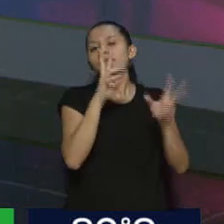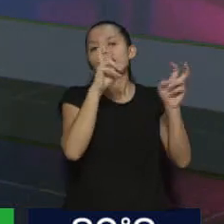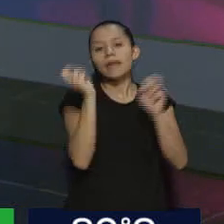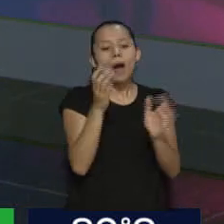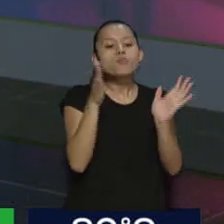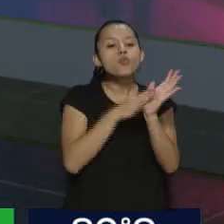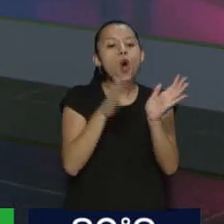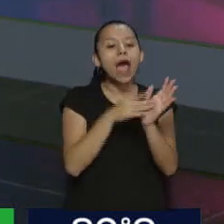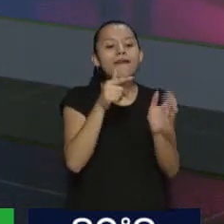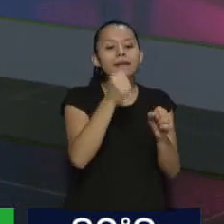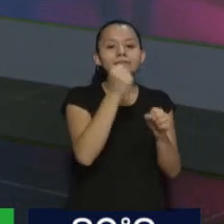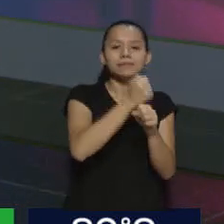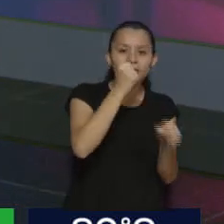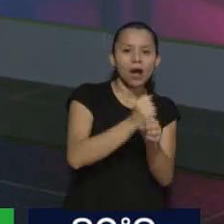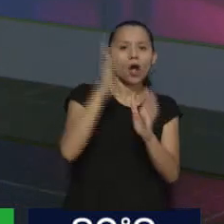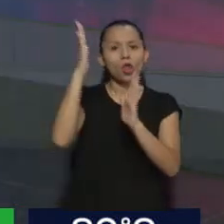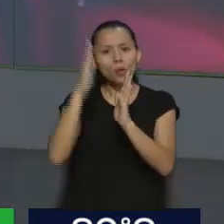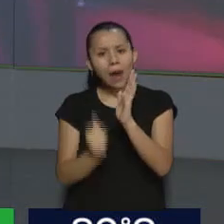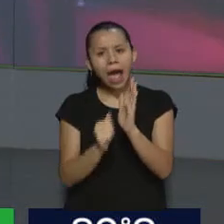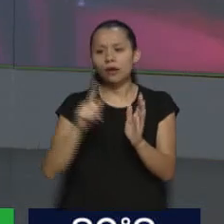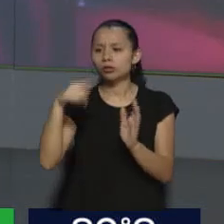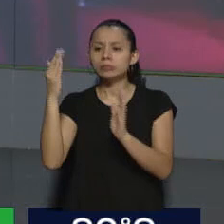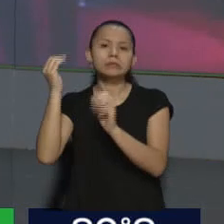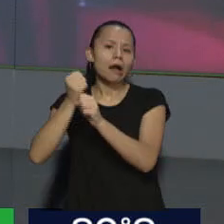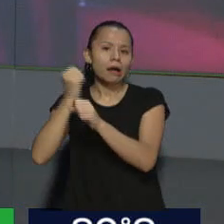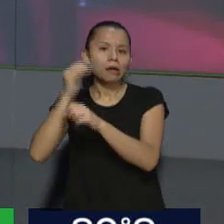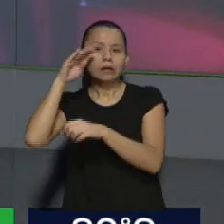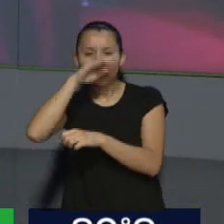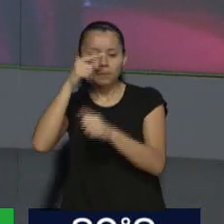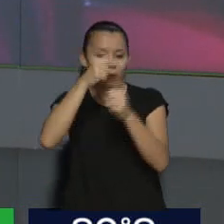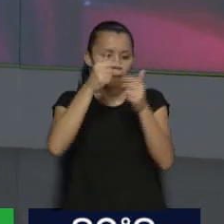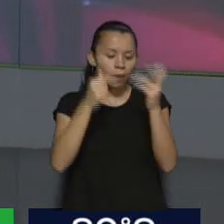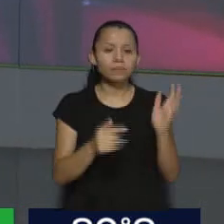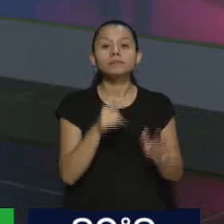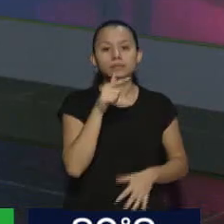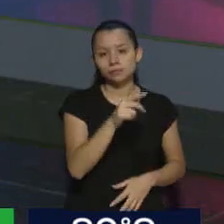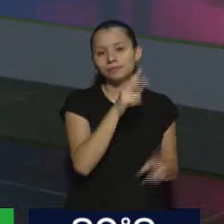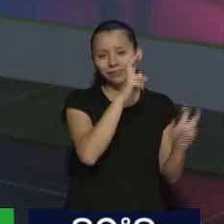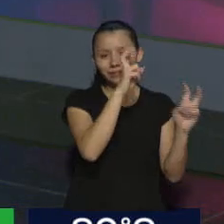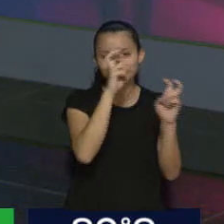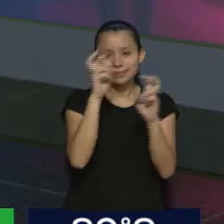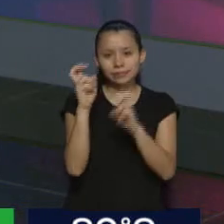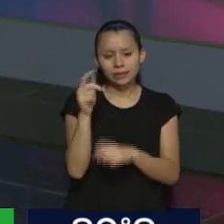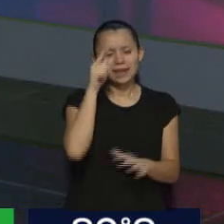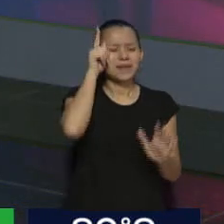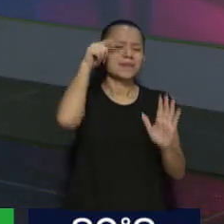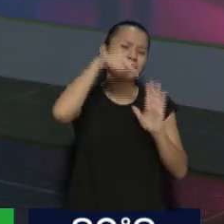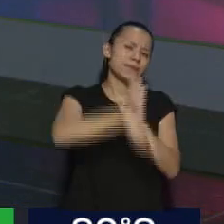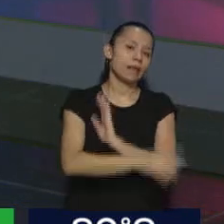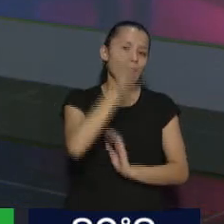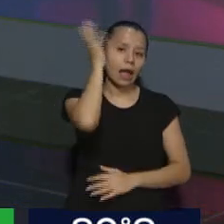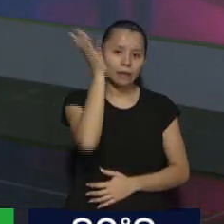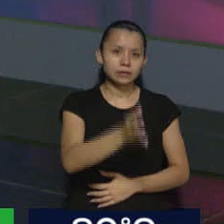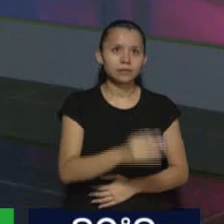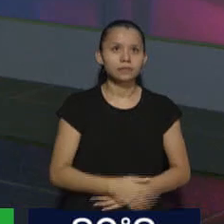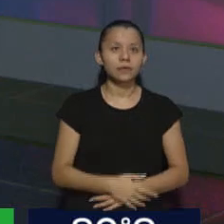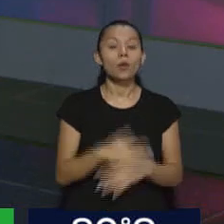qué es considerado un trabajador en blanco y qué puede ser un colaborador. Hay un montón de cuestiones muy específicas, pero es larguísimo. Este rechazo de entre el